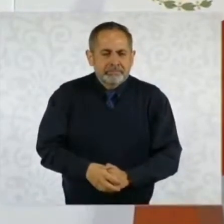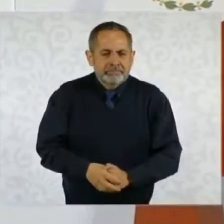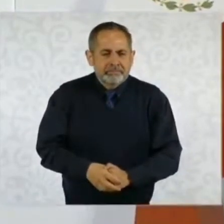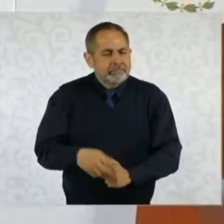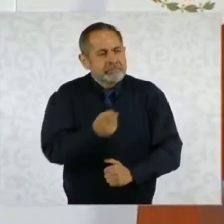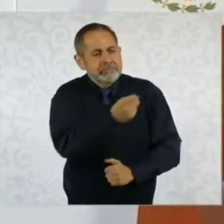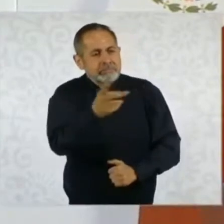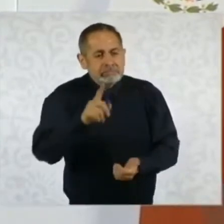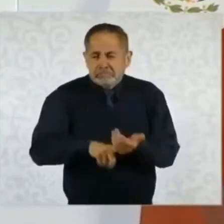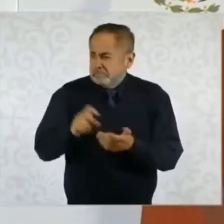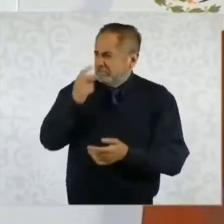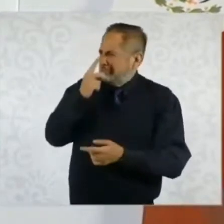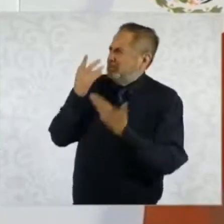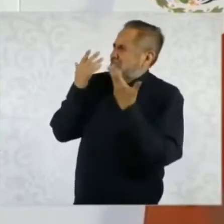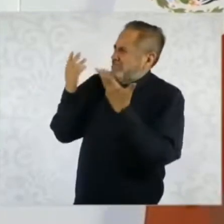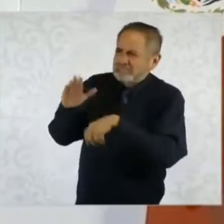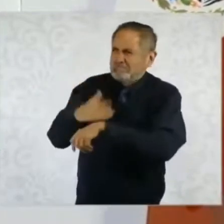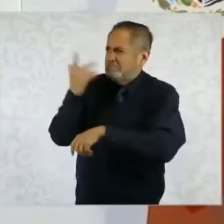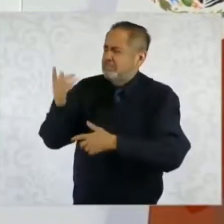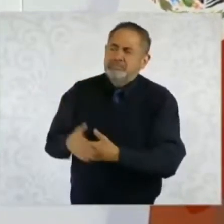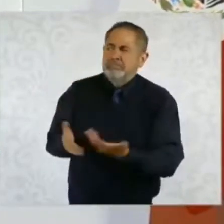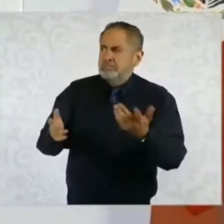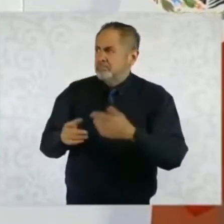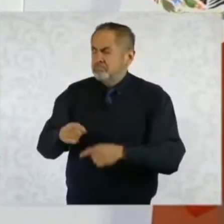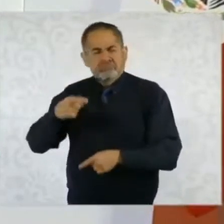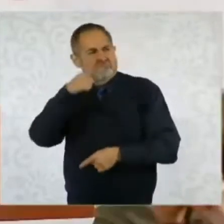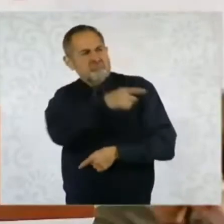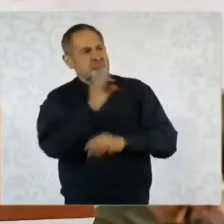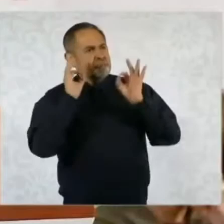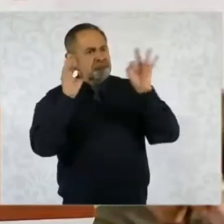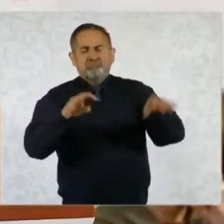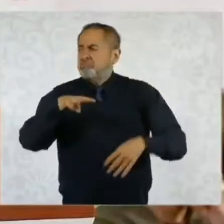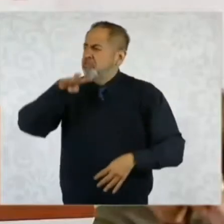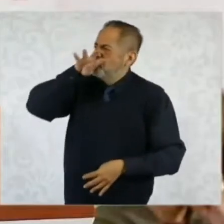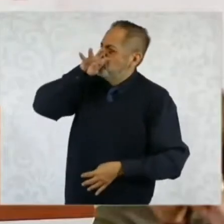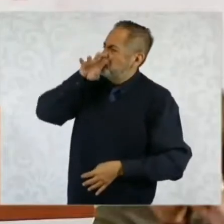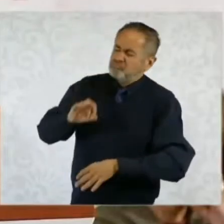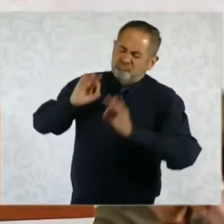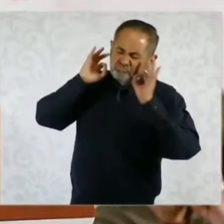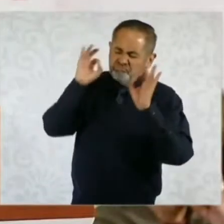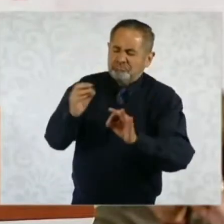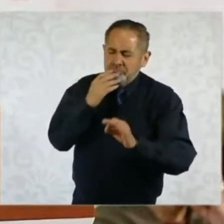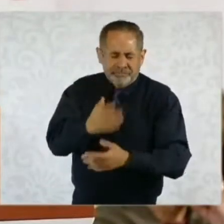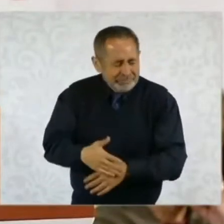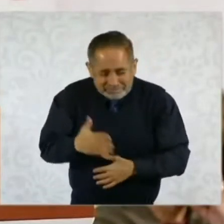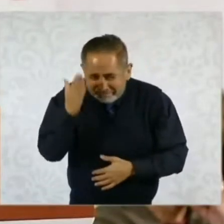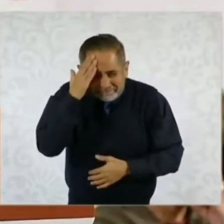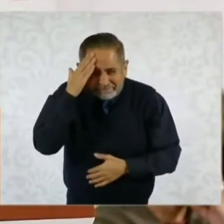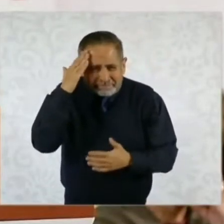Es más, enaltecieron a Díaz Ordazza, ya bueno, el colmo de los colmos.